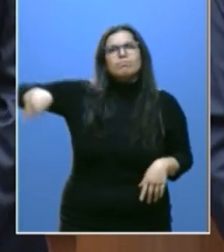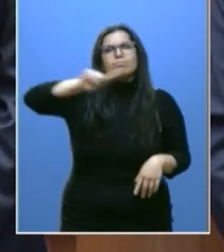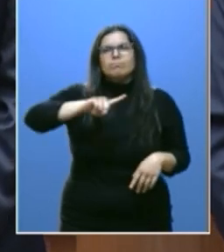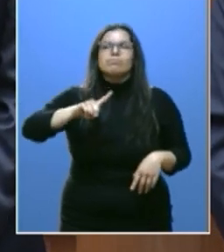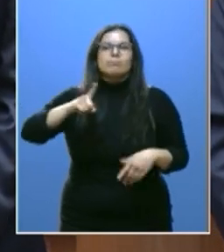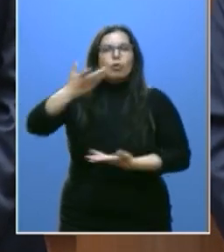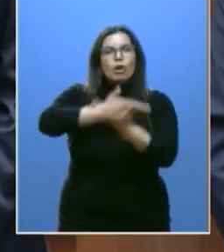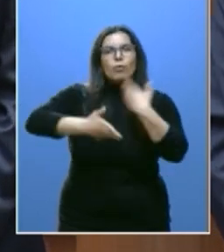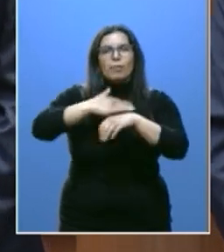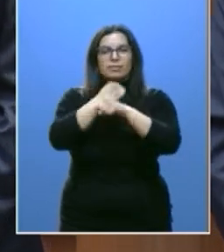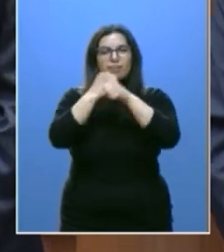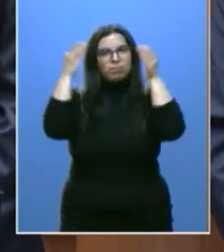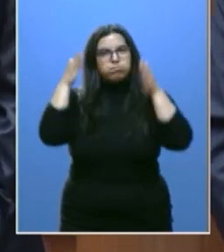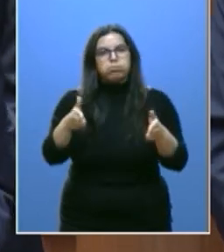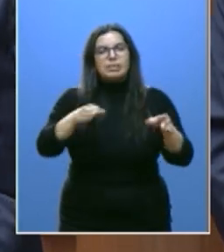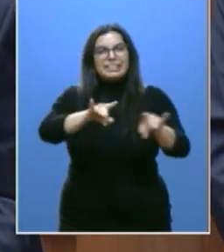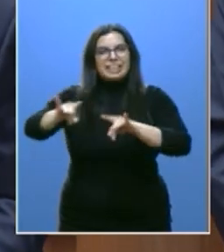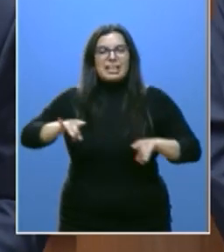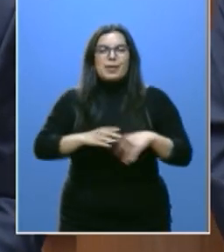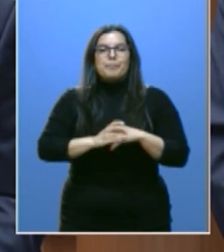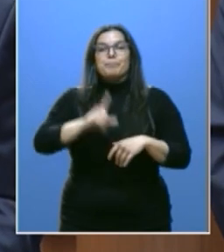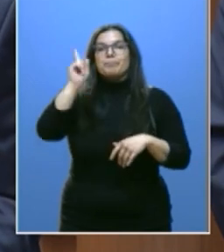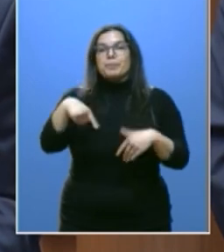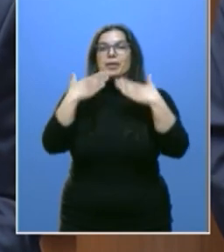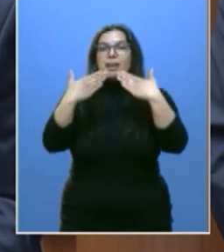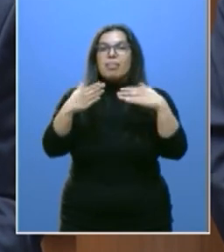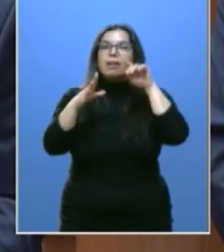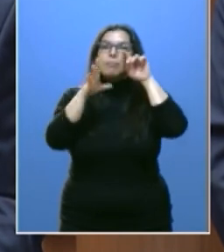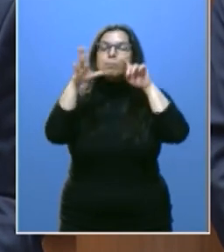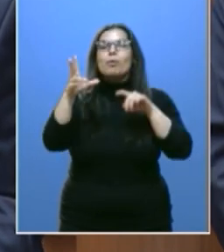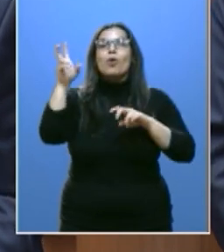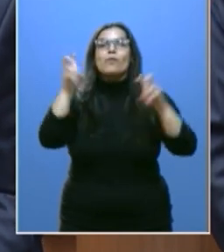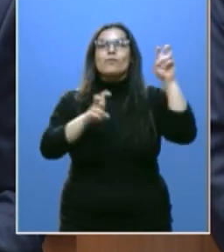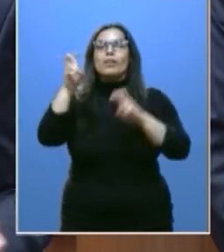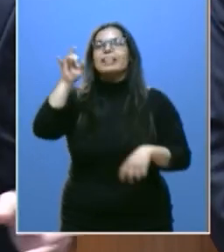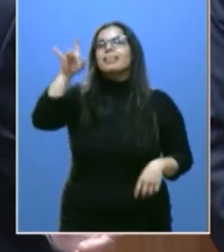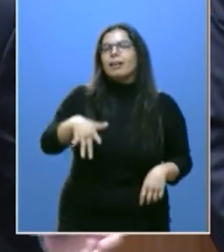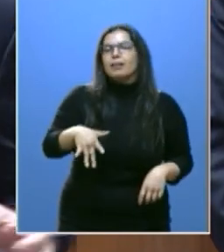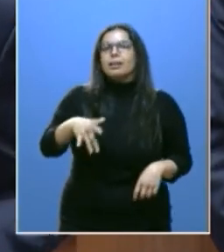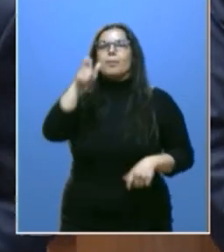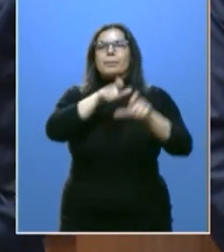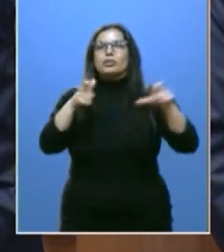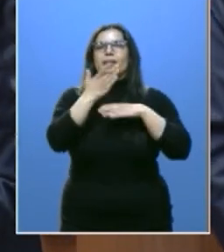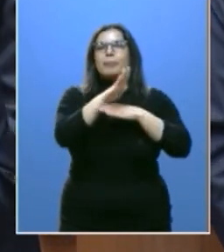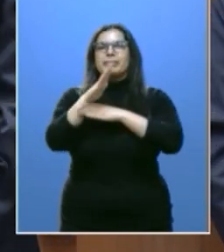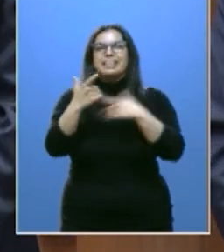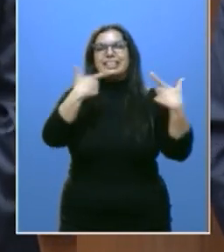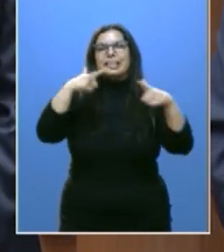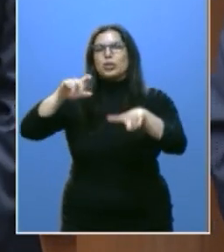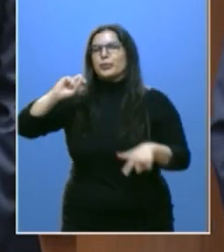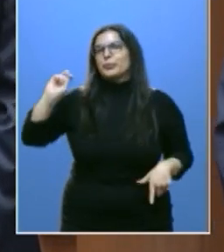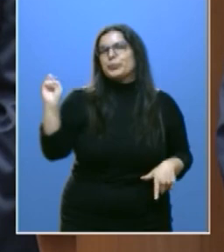trabajar por esta tierra. Gracias también por vuestra presencia a los representantes de los distintos sectores